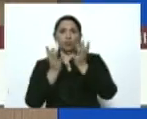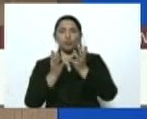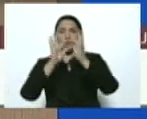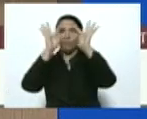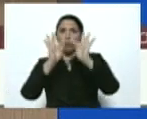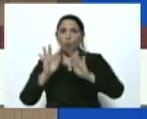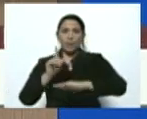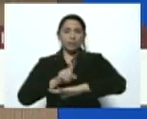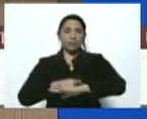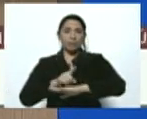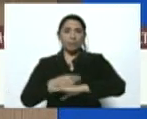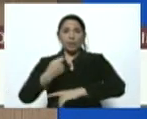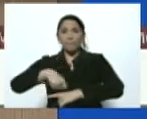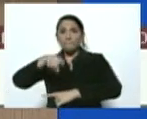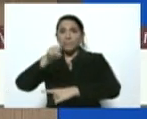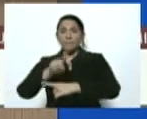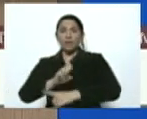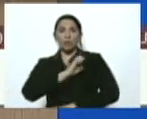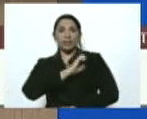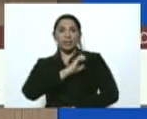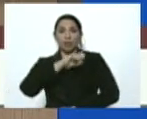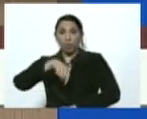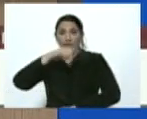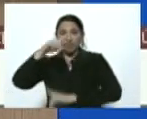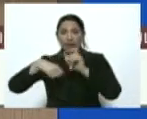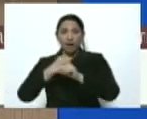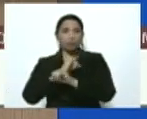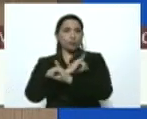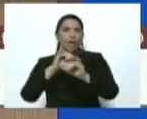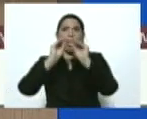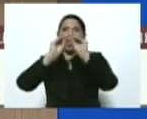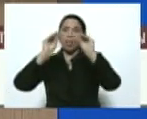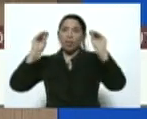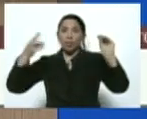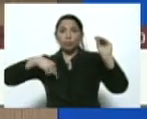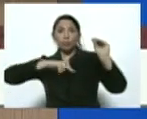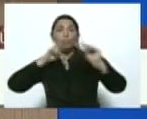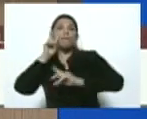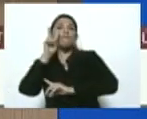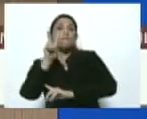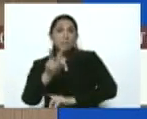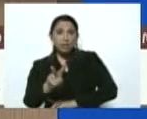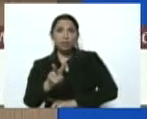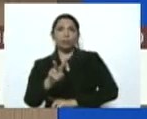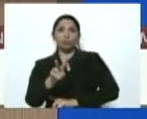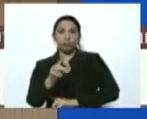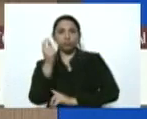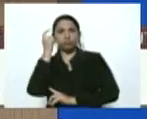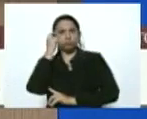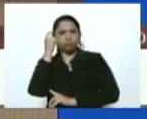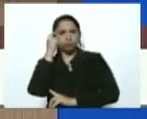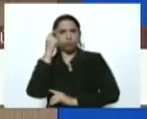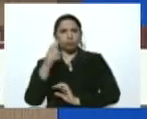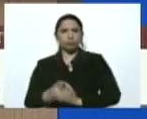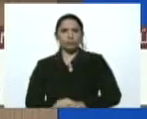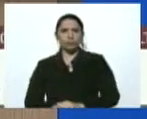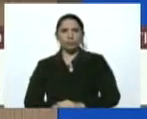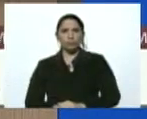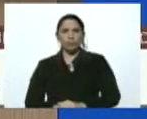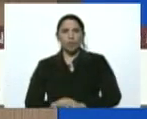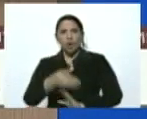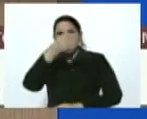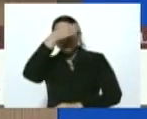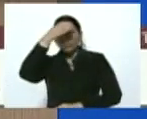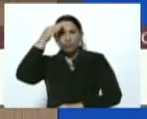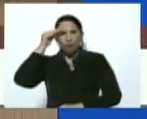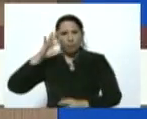el primero de enero de este año ya venía alertando hemos visto en que fecha el señor Donald Trump